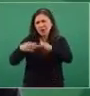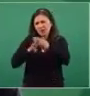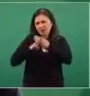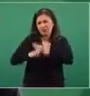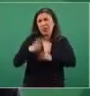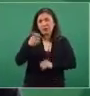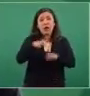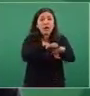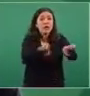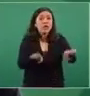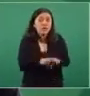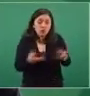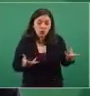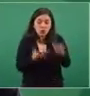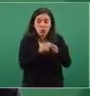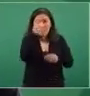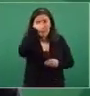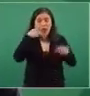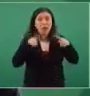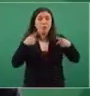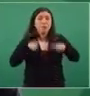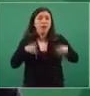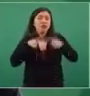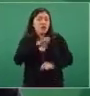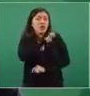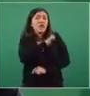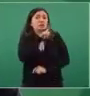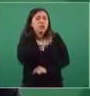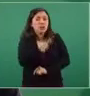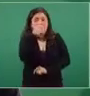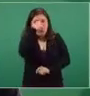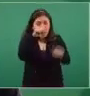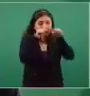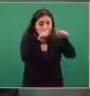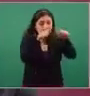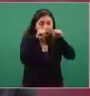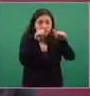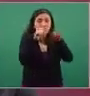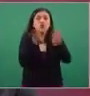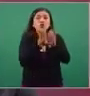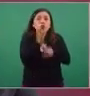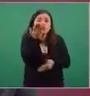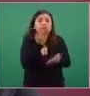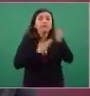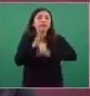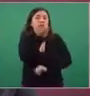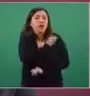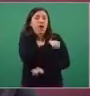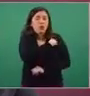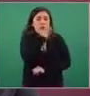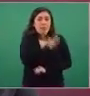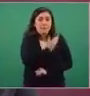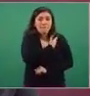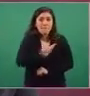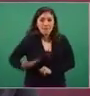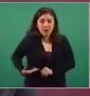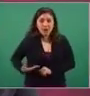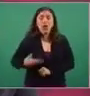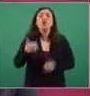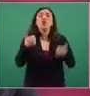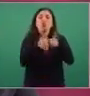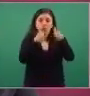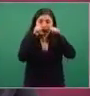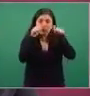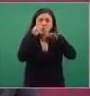multidisciplinario de especialistas que estarán al pendiente de la salud de nuestro presidente y estarán dando un